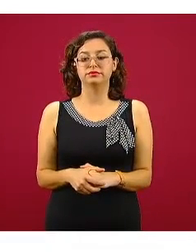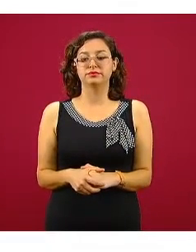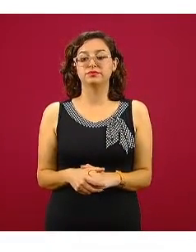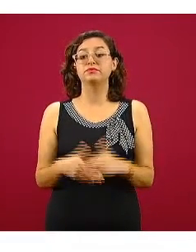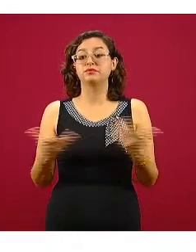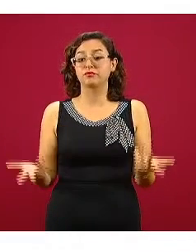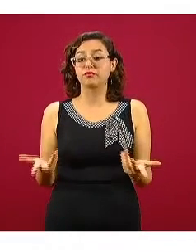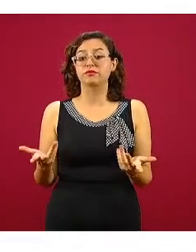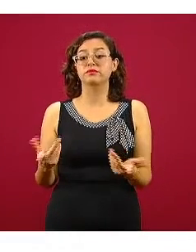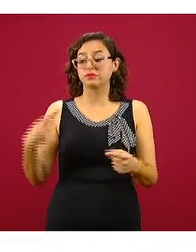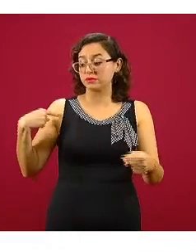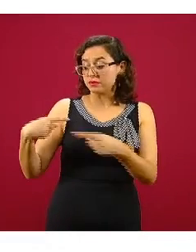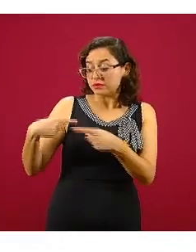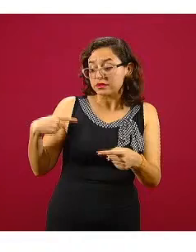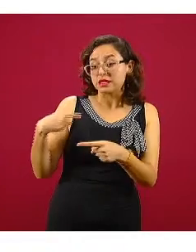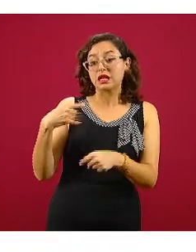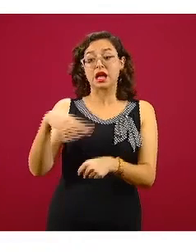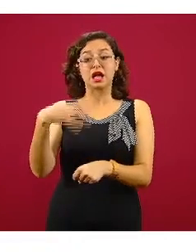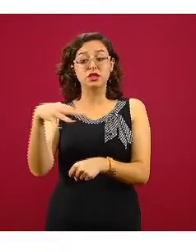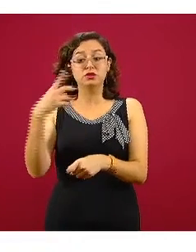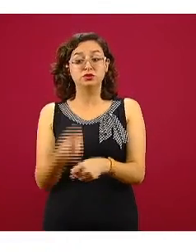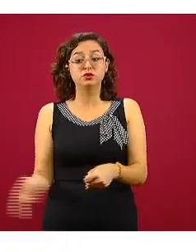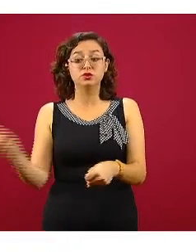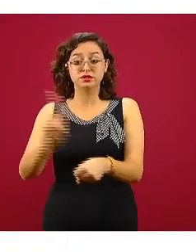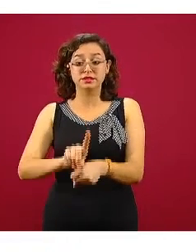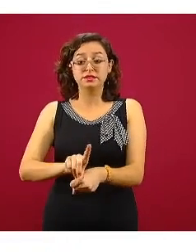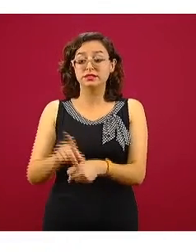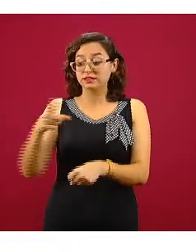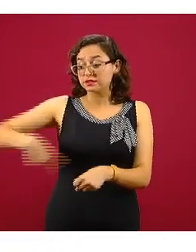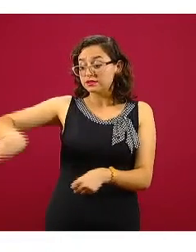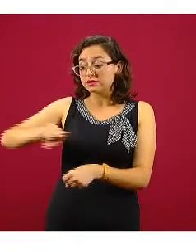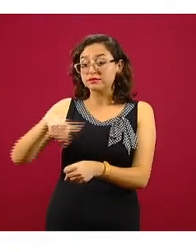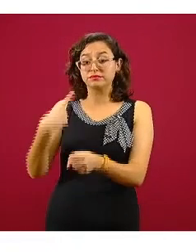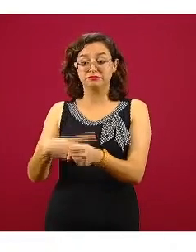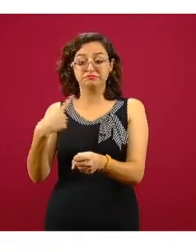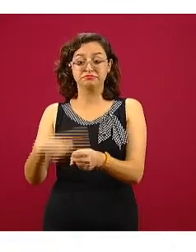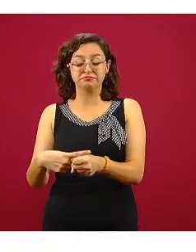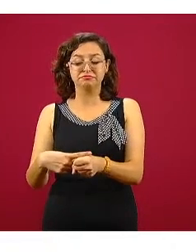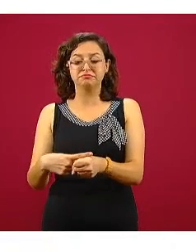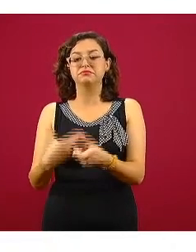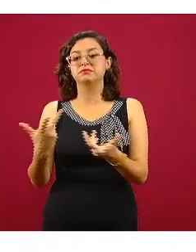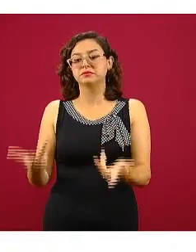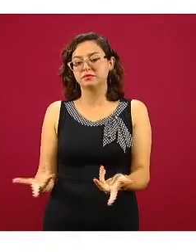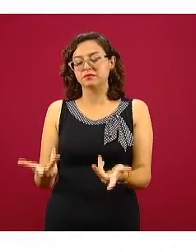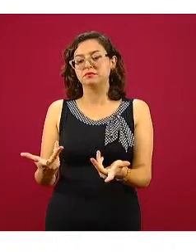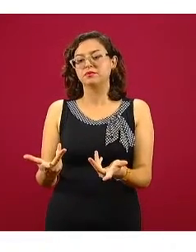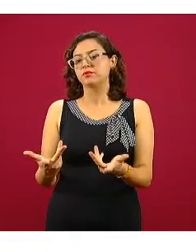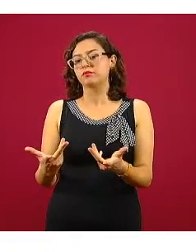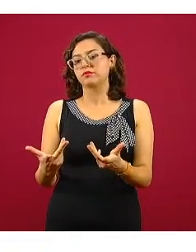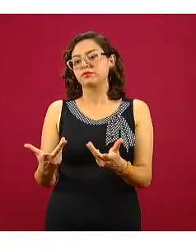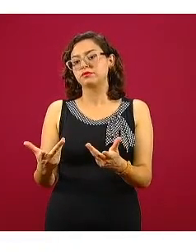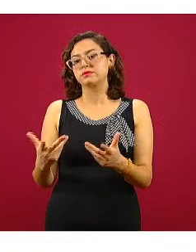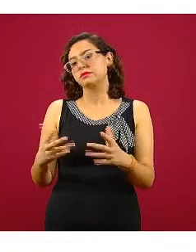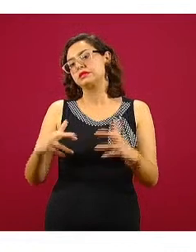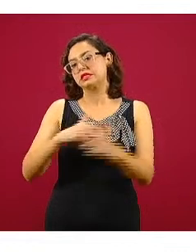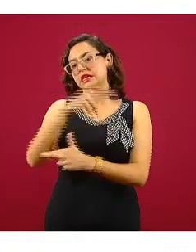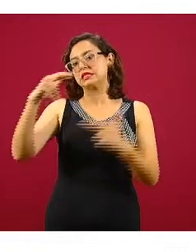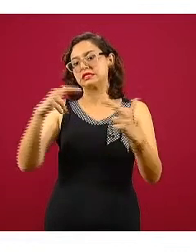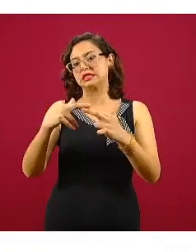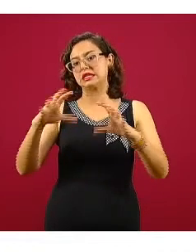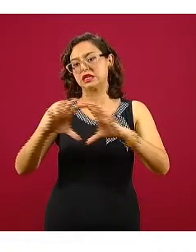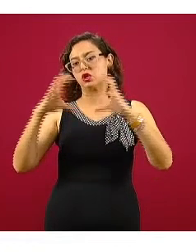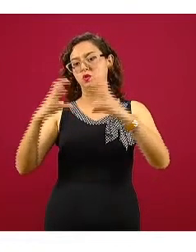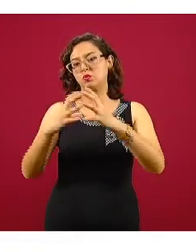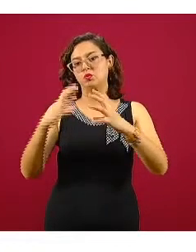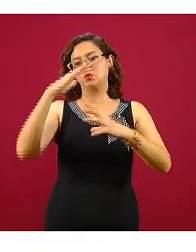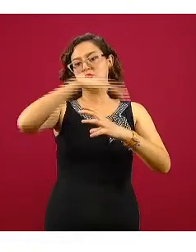confirmados en los últimos 14 días, además tienen esta distribución en función de la región de la ONCE en la